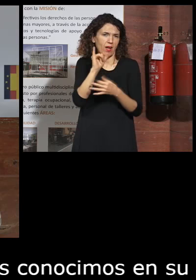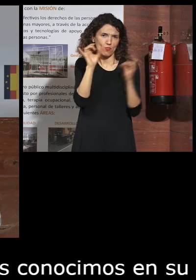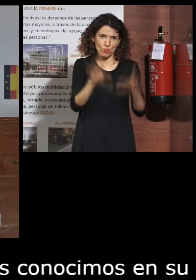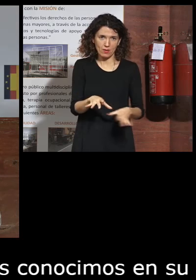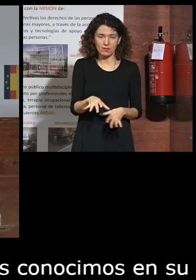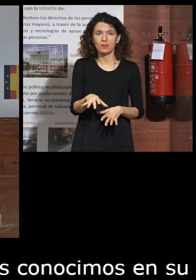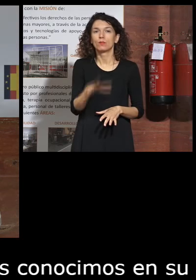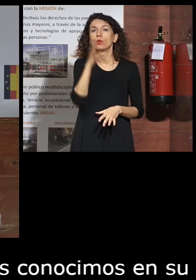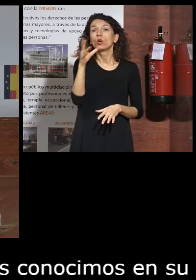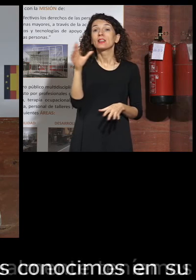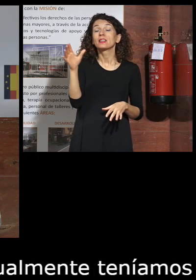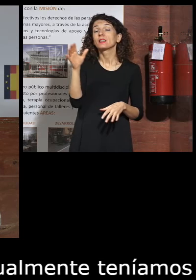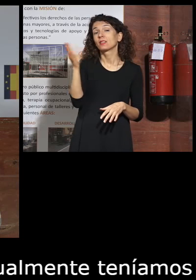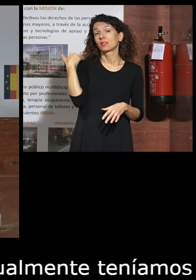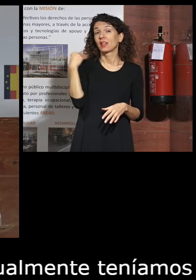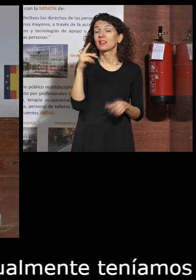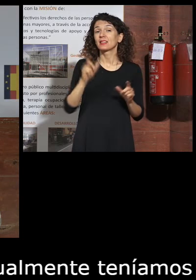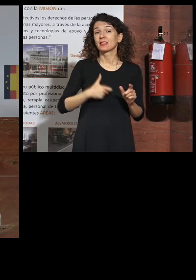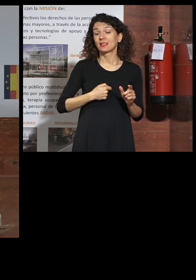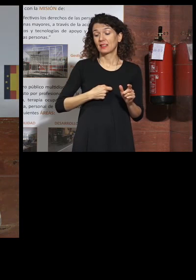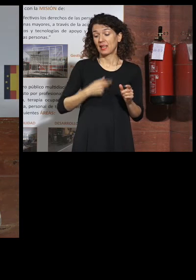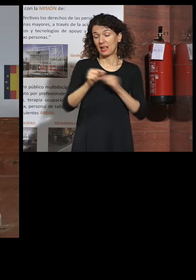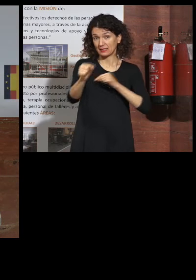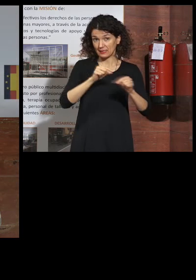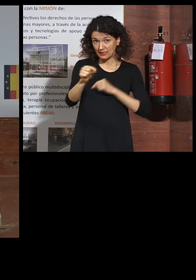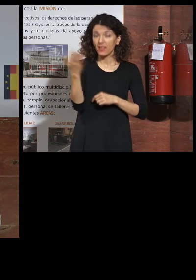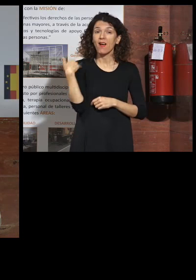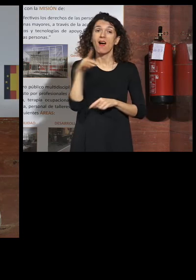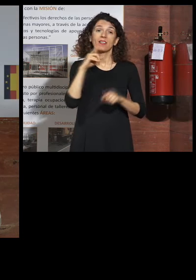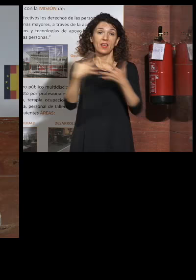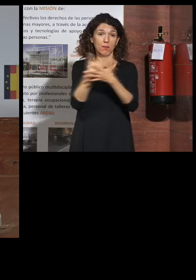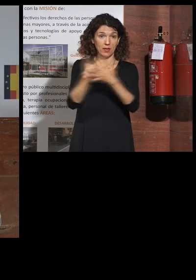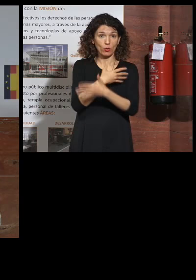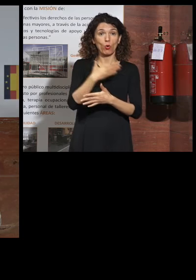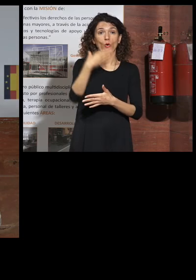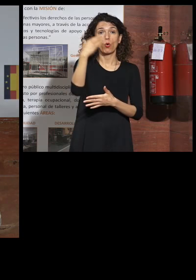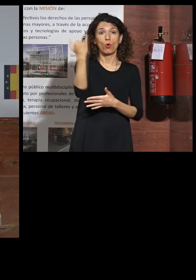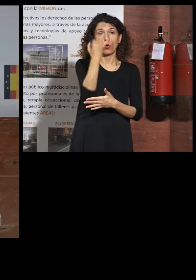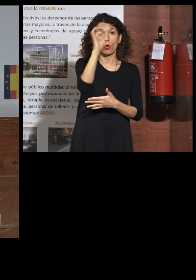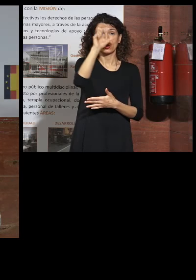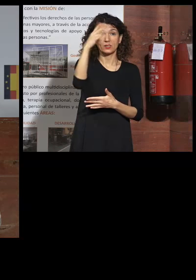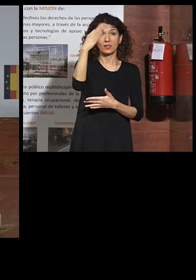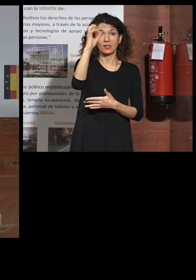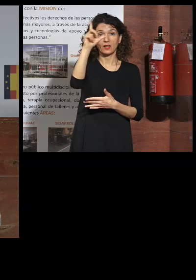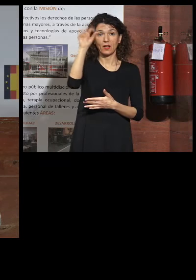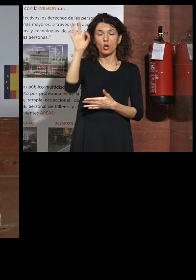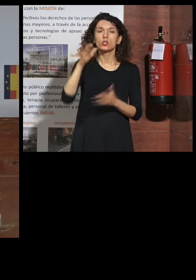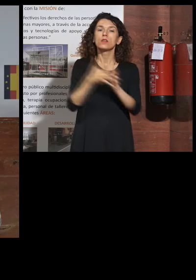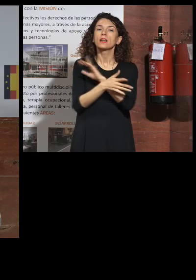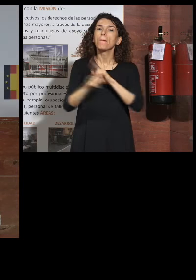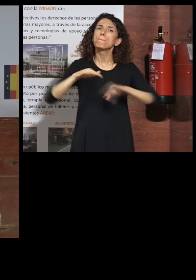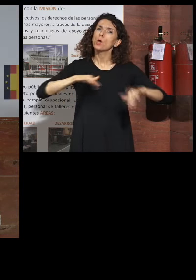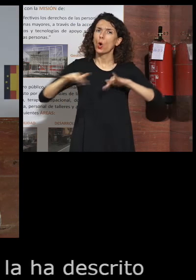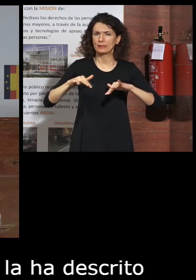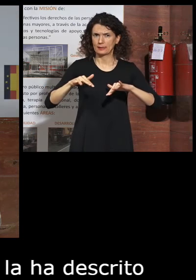porque la teleasistencia tal y como lo ha descrito José Carlos es una teleasistencia proactiva como